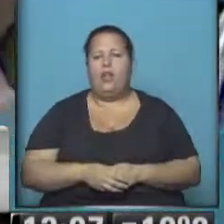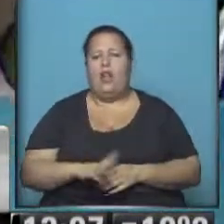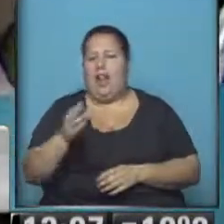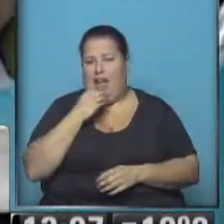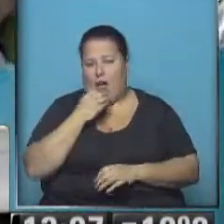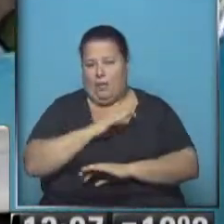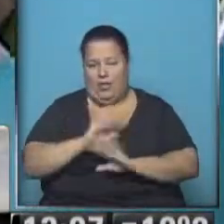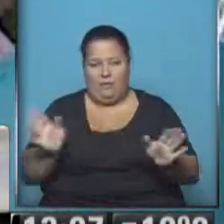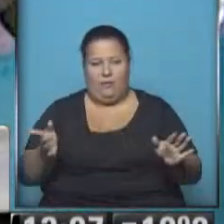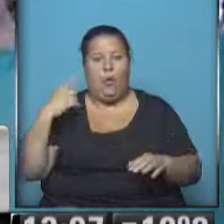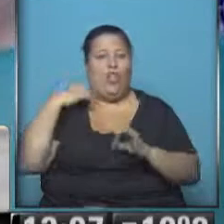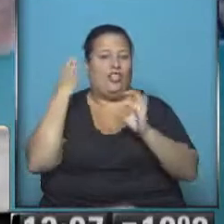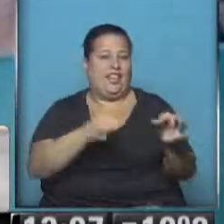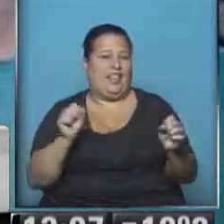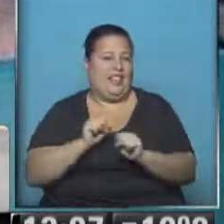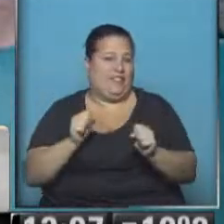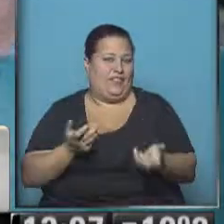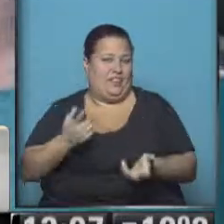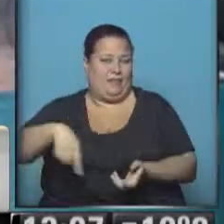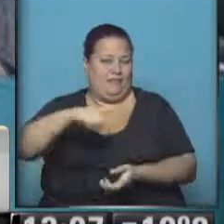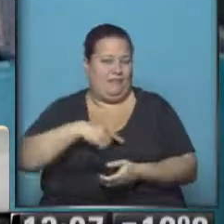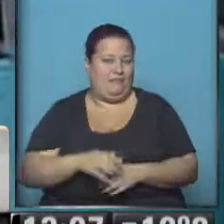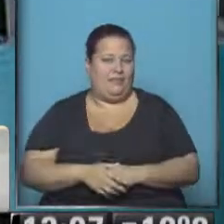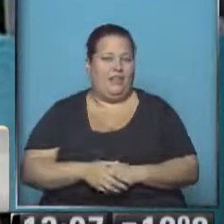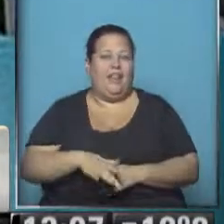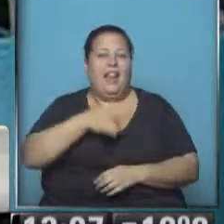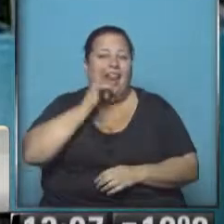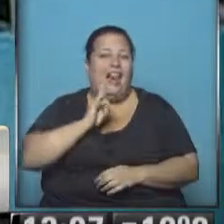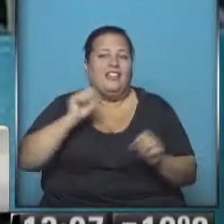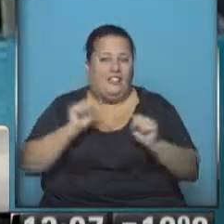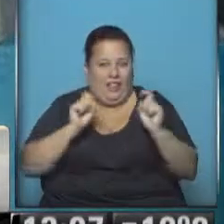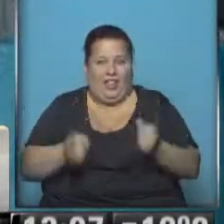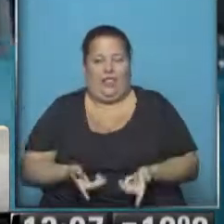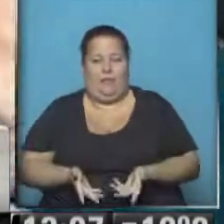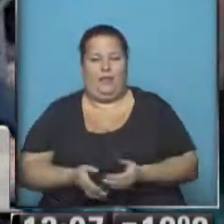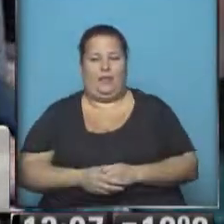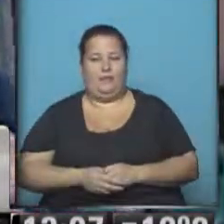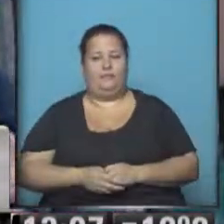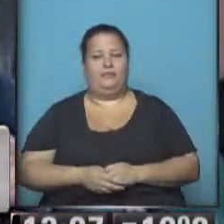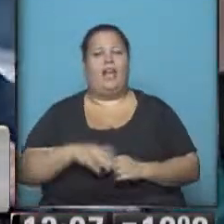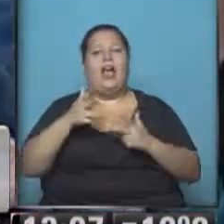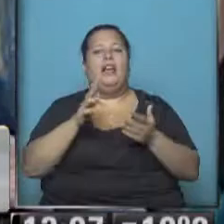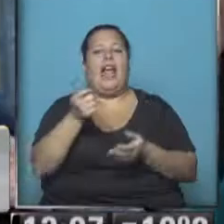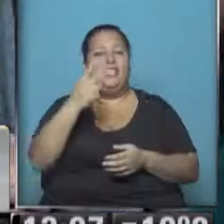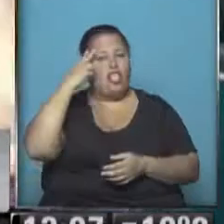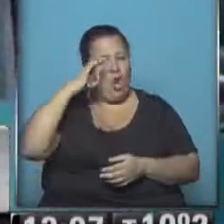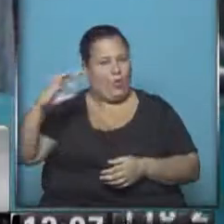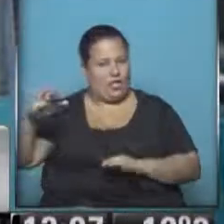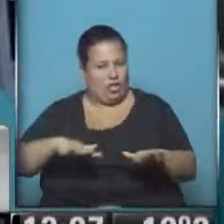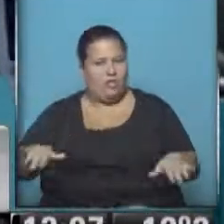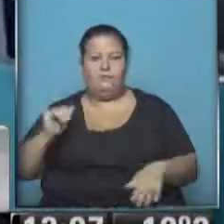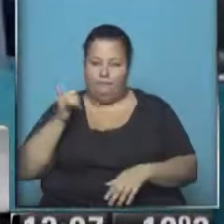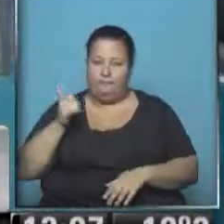la comida ya, cuando llega ya está fría para ellos. Y tomar la leche es fría también. Estamos hablando de casi 900 chiquitos.